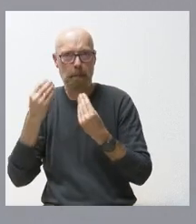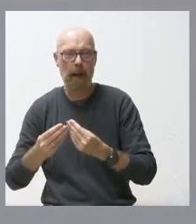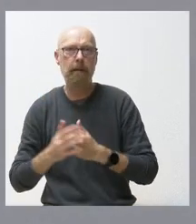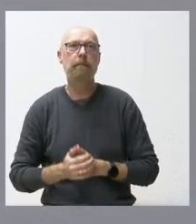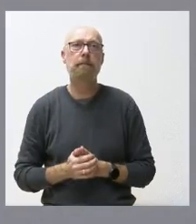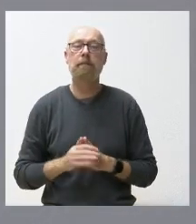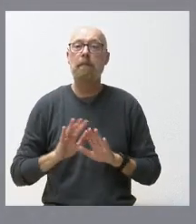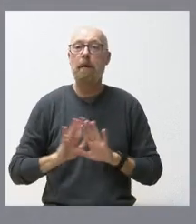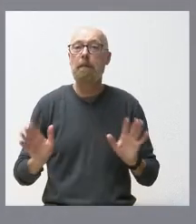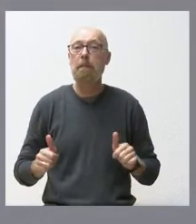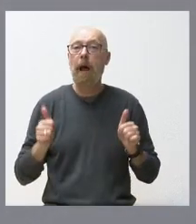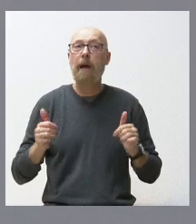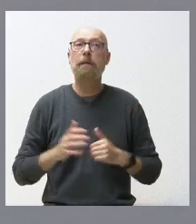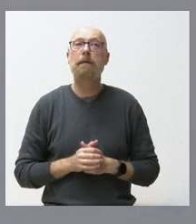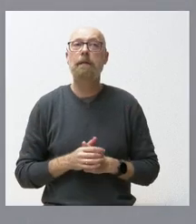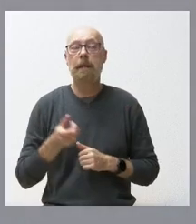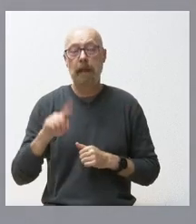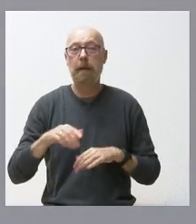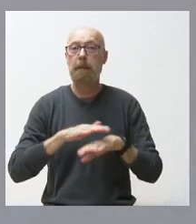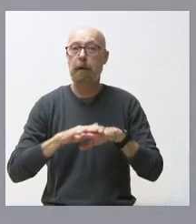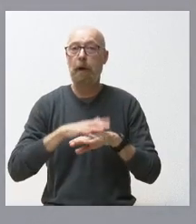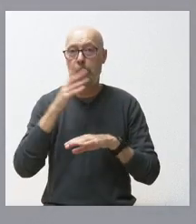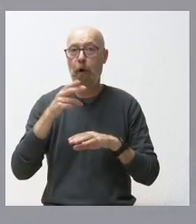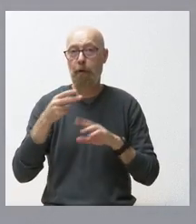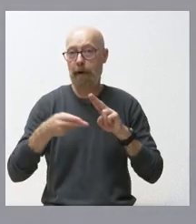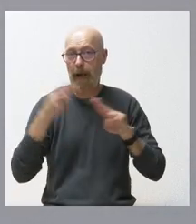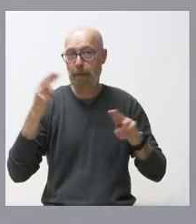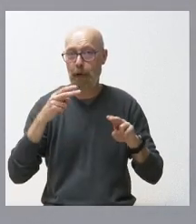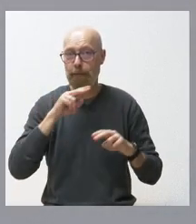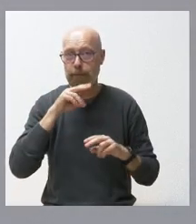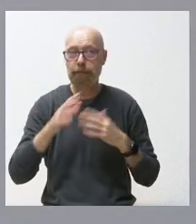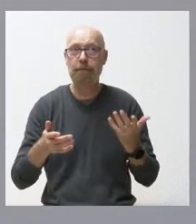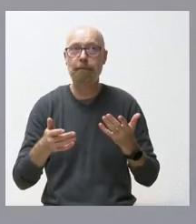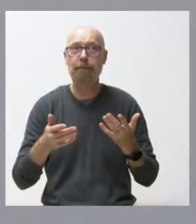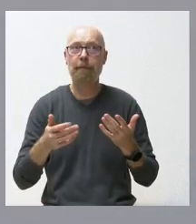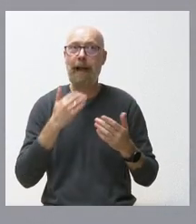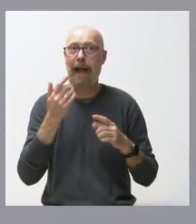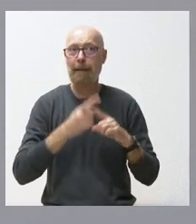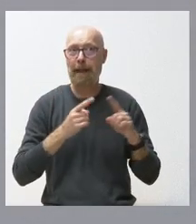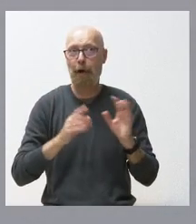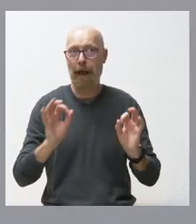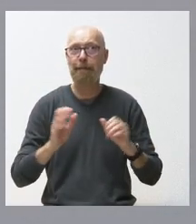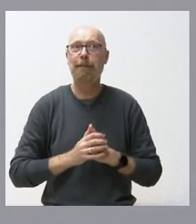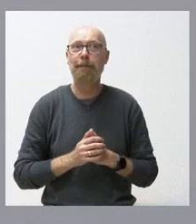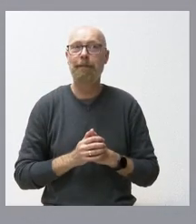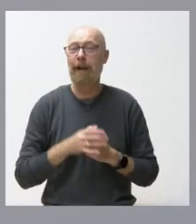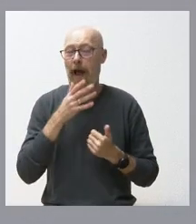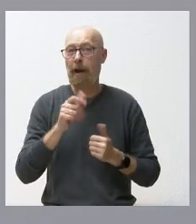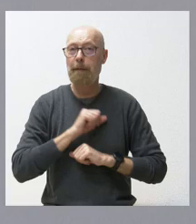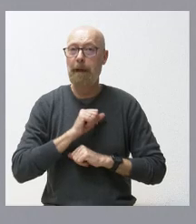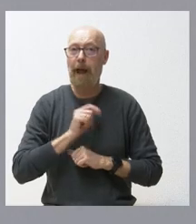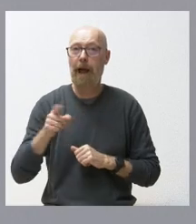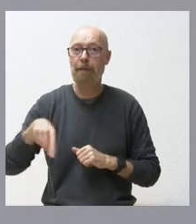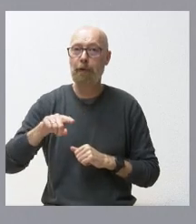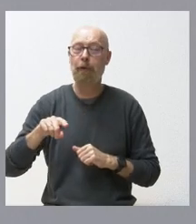y pidiendo disculpas también por el ritmo, pero he ocupado casi media hora, pues estoy a la espera de